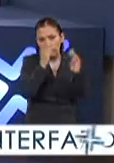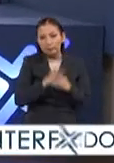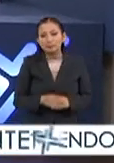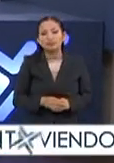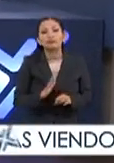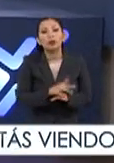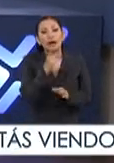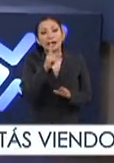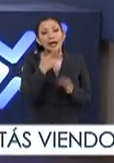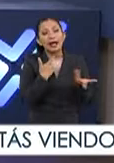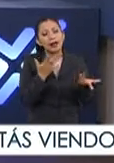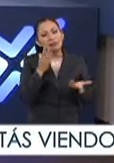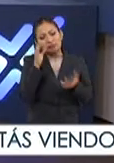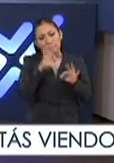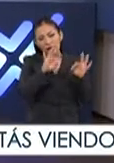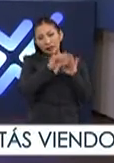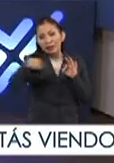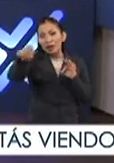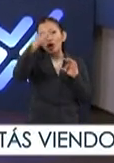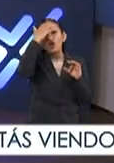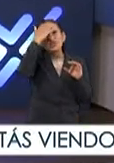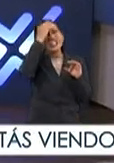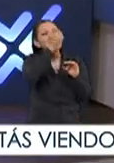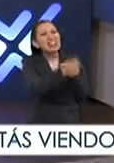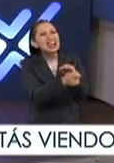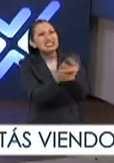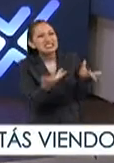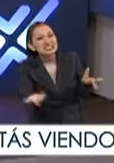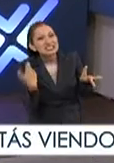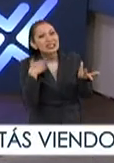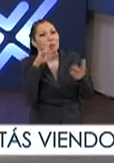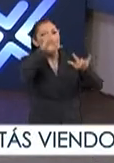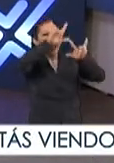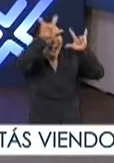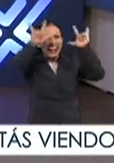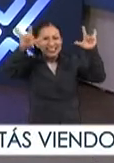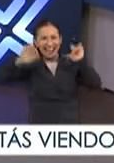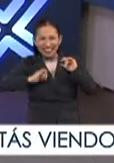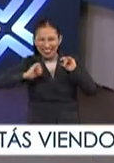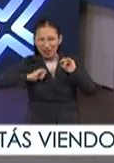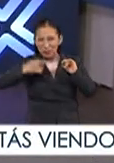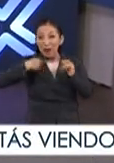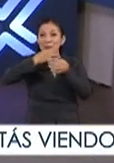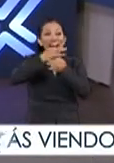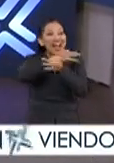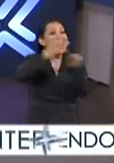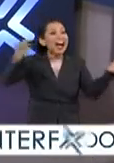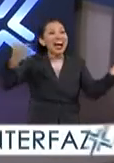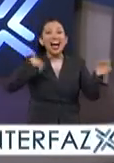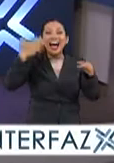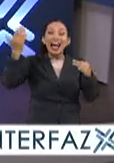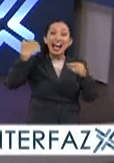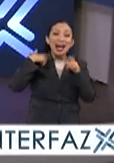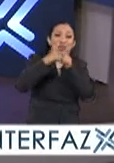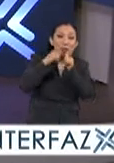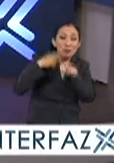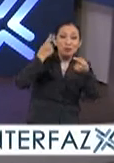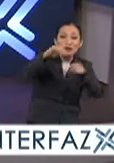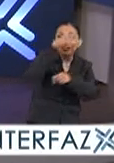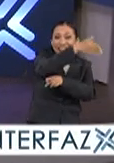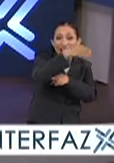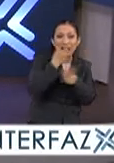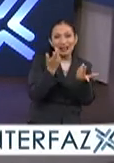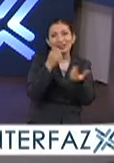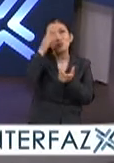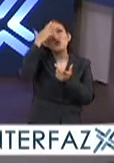porque nos parecía importante que la gente conociera incluso los carteles toda esa producción y se imaginara y